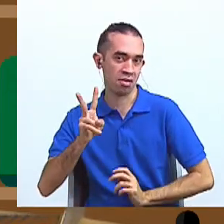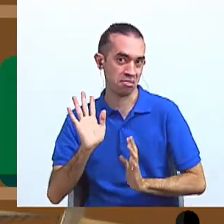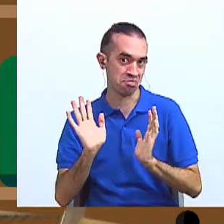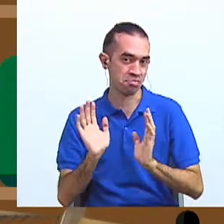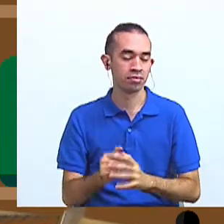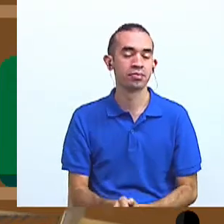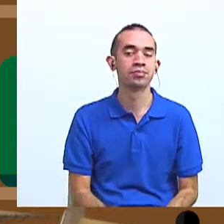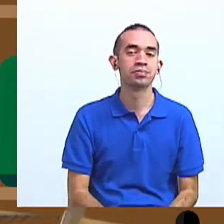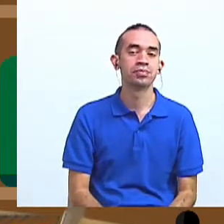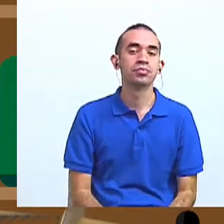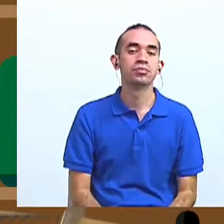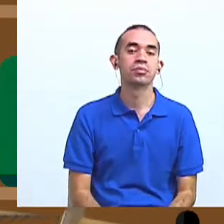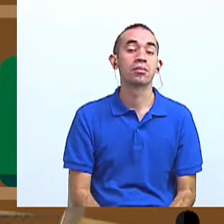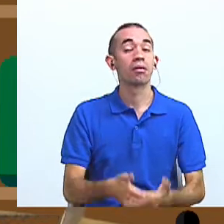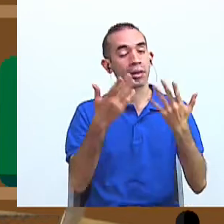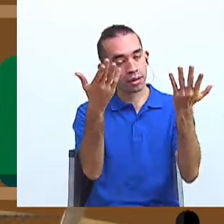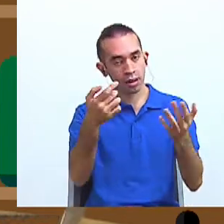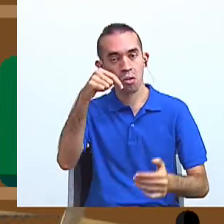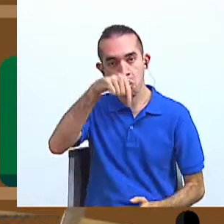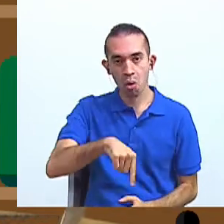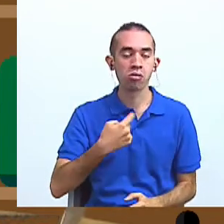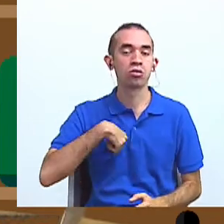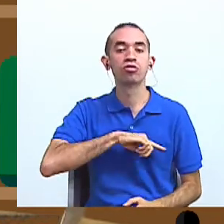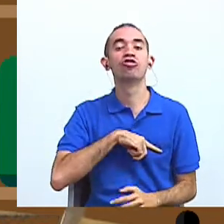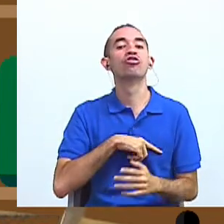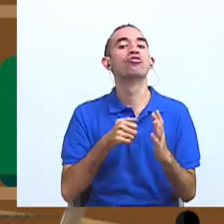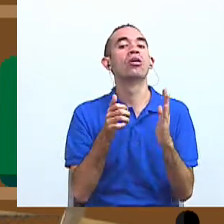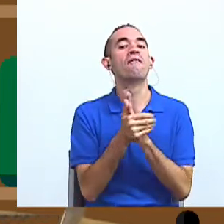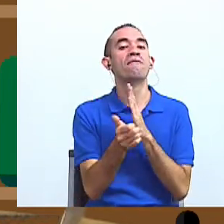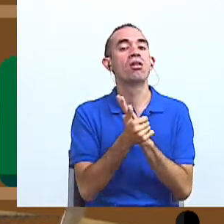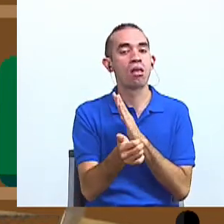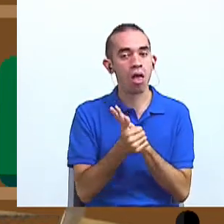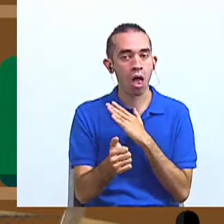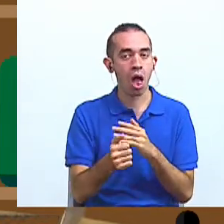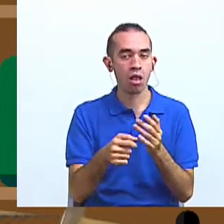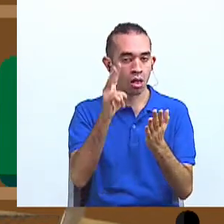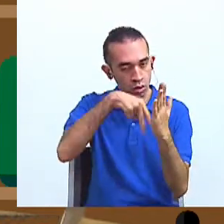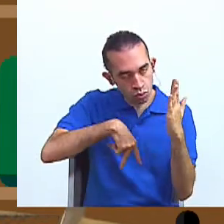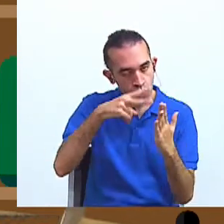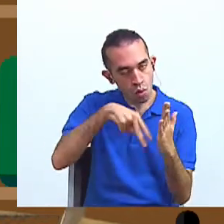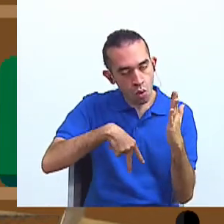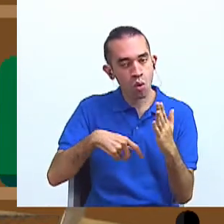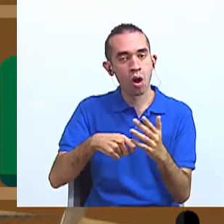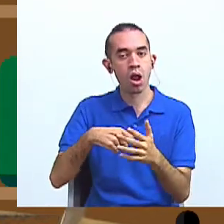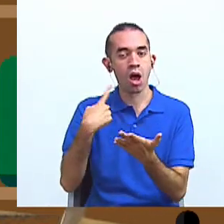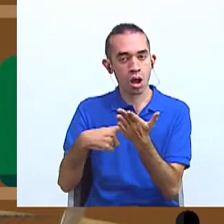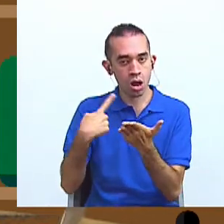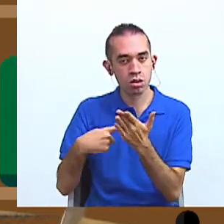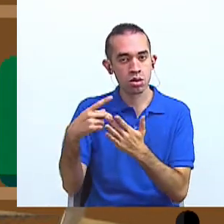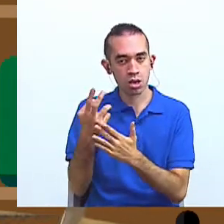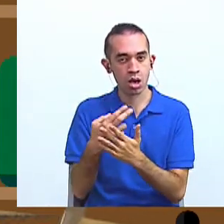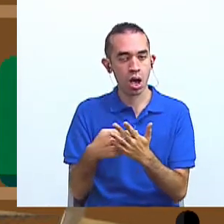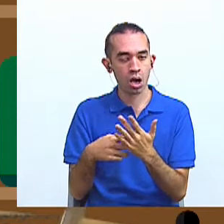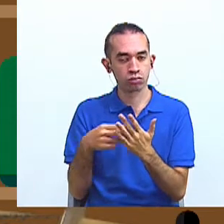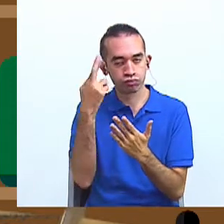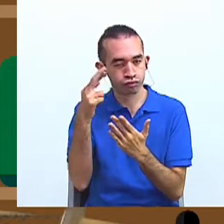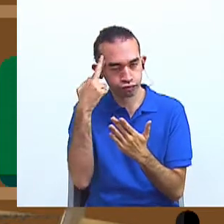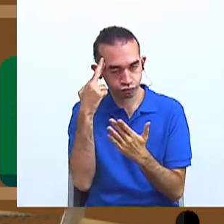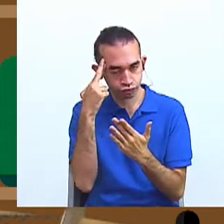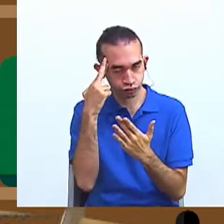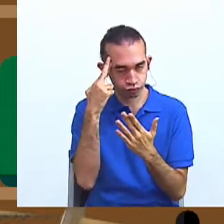reforzar nuestra habilidad de lectura crítica y reflexiva, pero lo haremos a través de un texto literario.